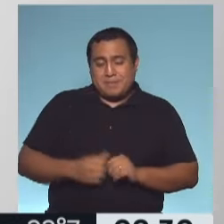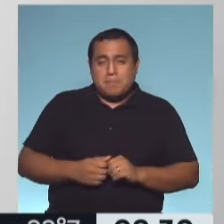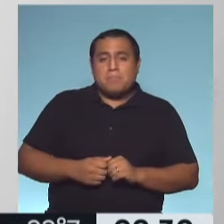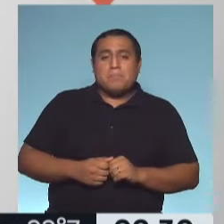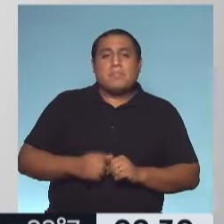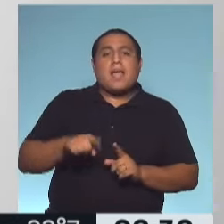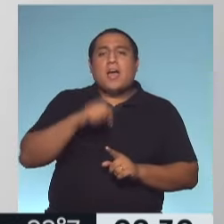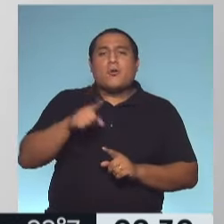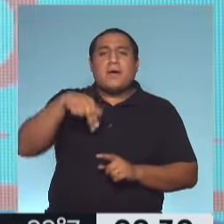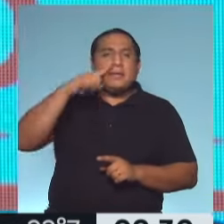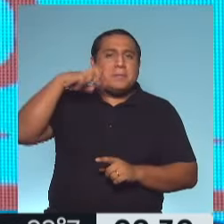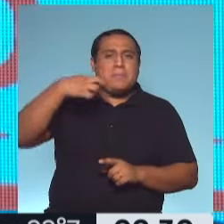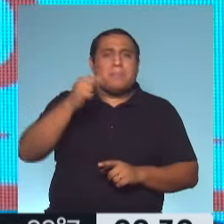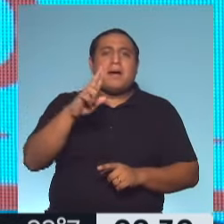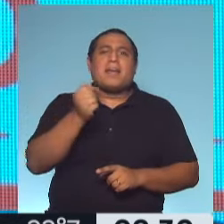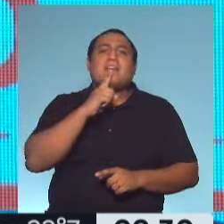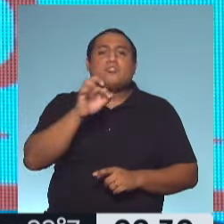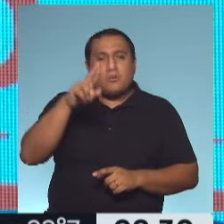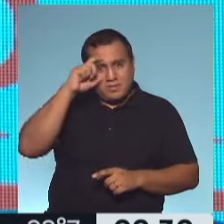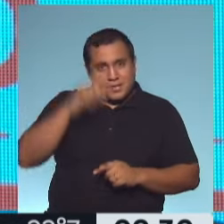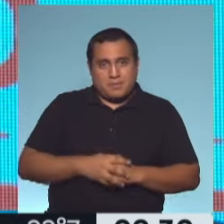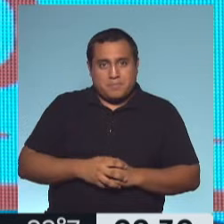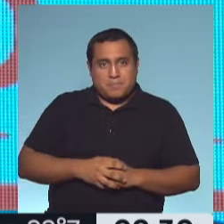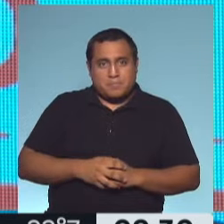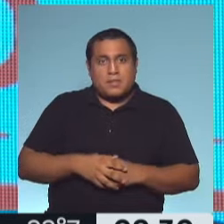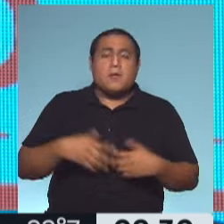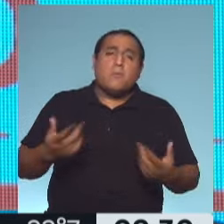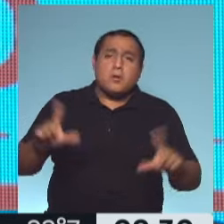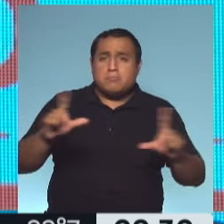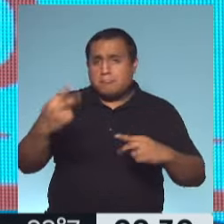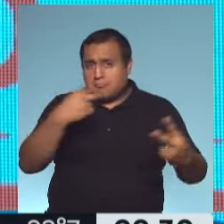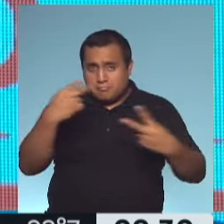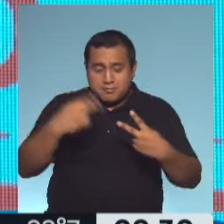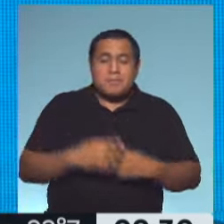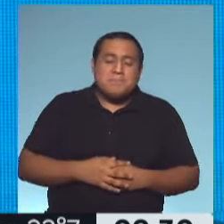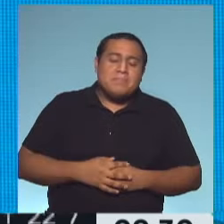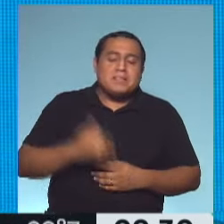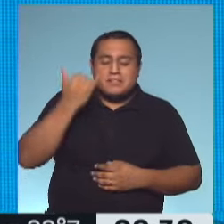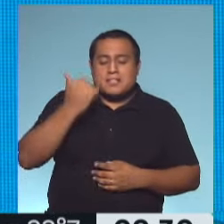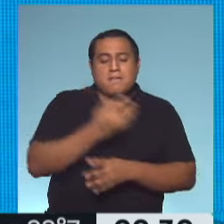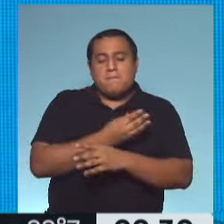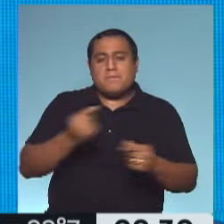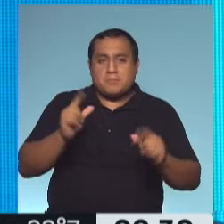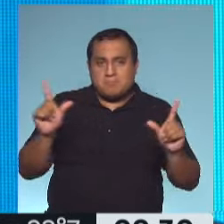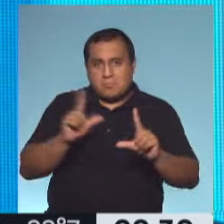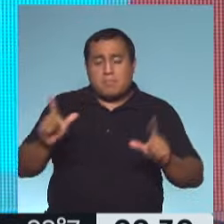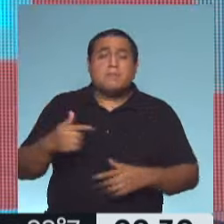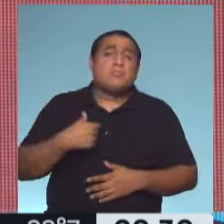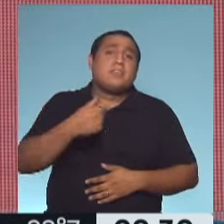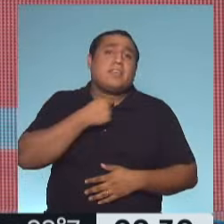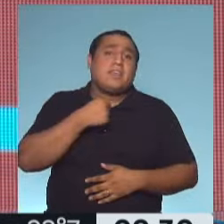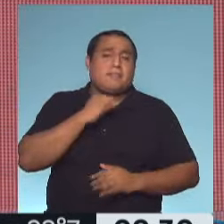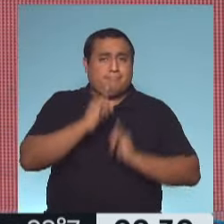arroba ni para tore. Bueno, queridos televidentes, vamos llegando ya al final de este programa. Quiero simplemente